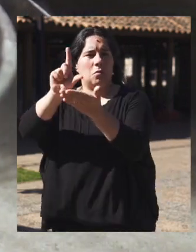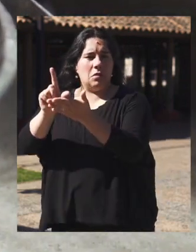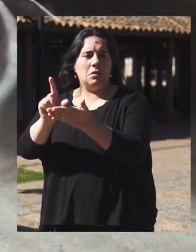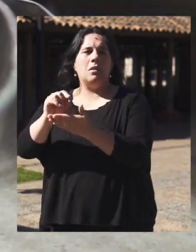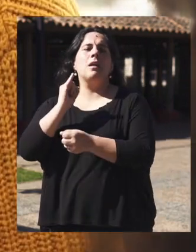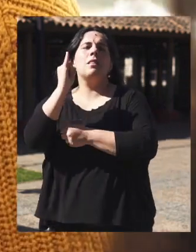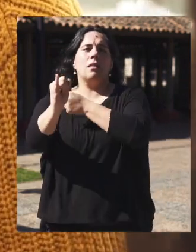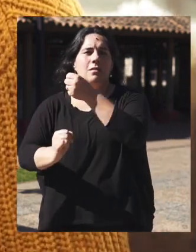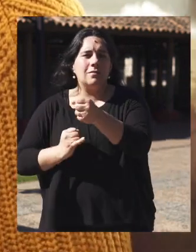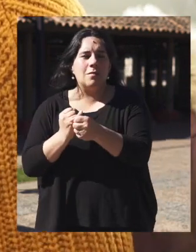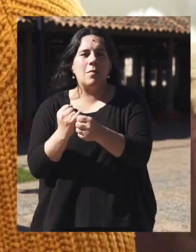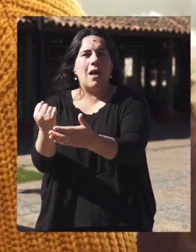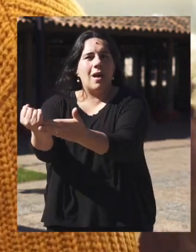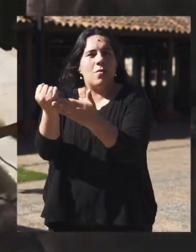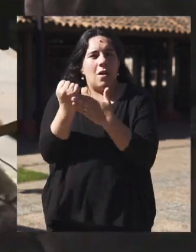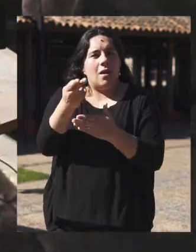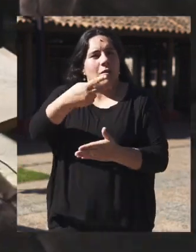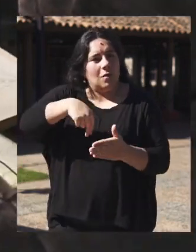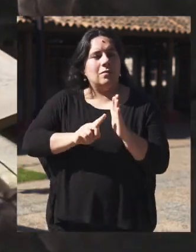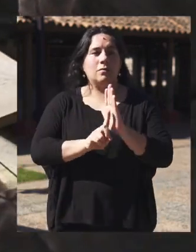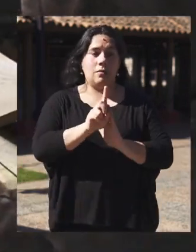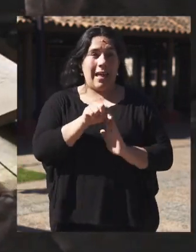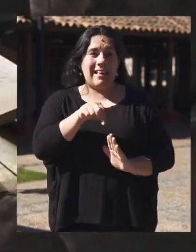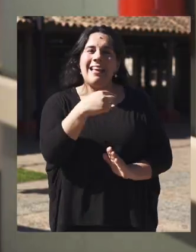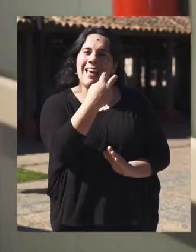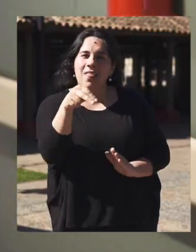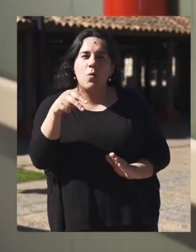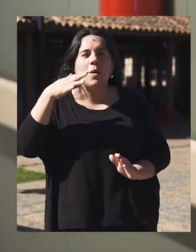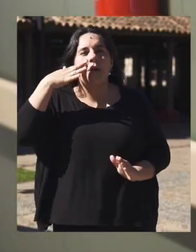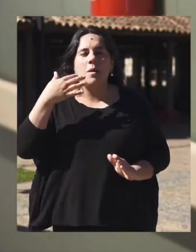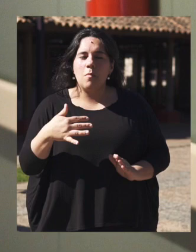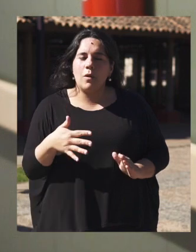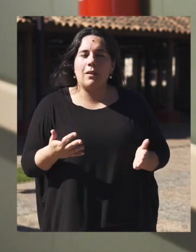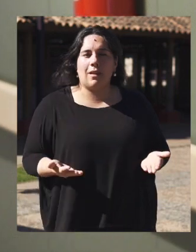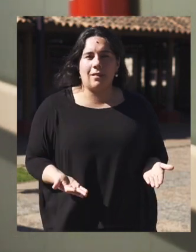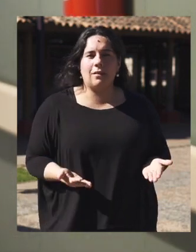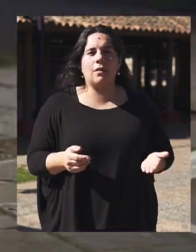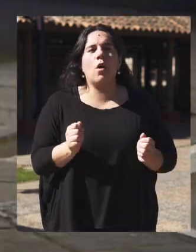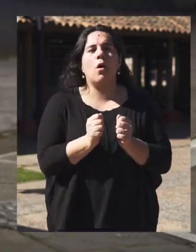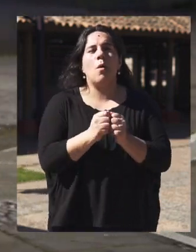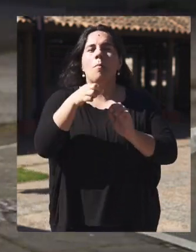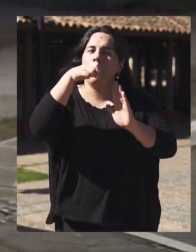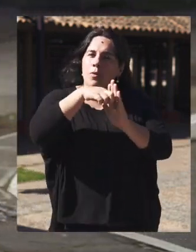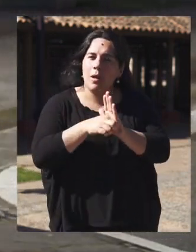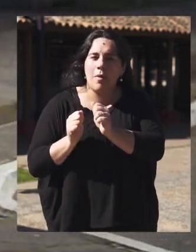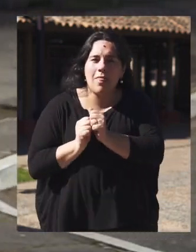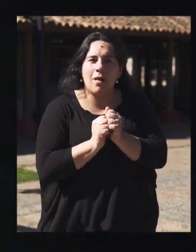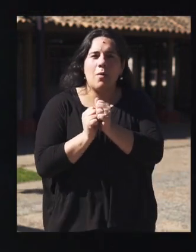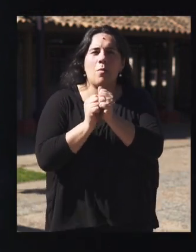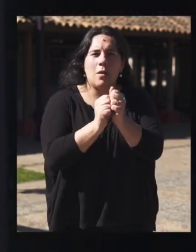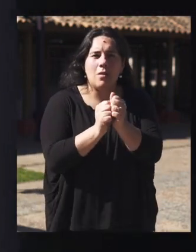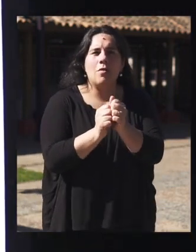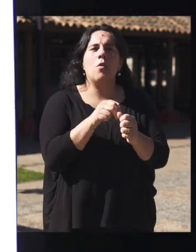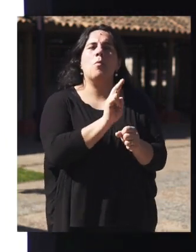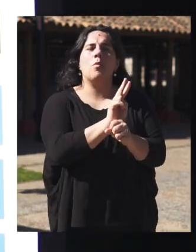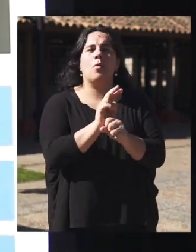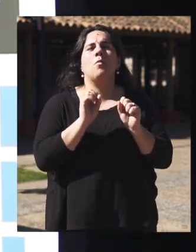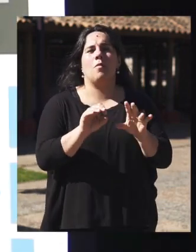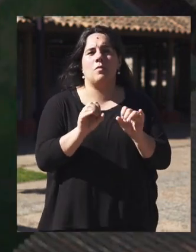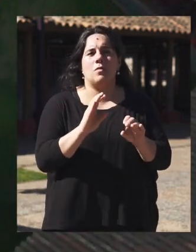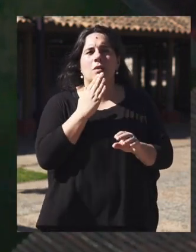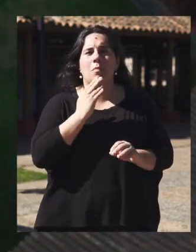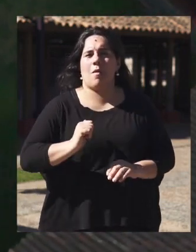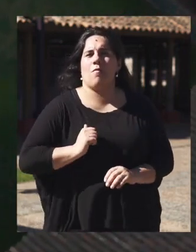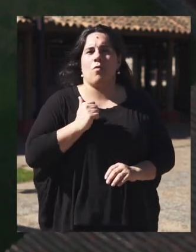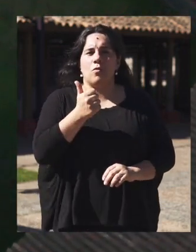para complementar nuestra formación. Aquí, cada uno es importante y significativo, con programas de acompañamiento, tanto académico